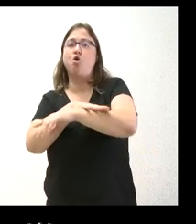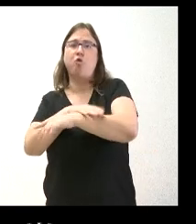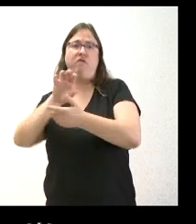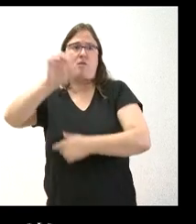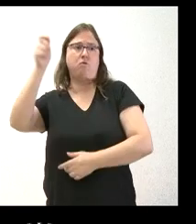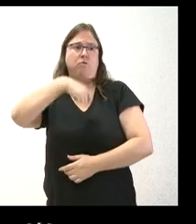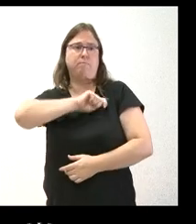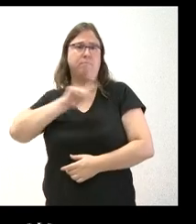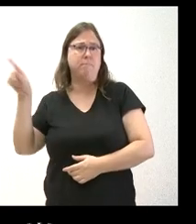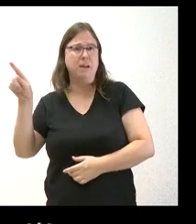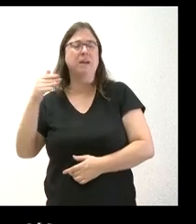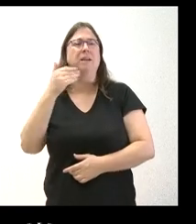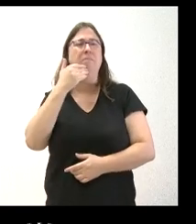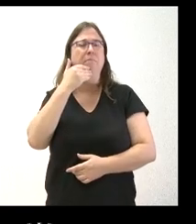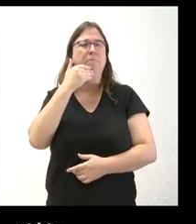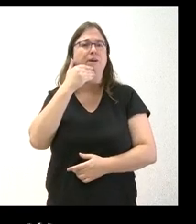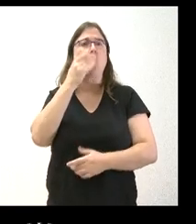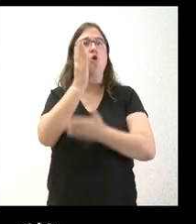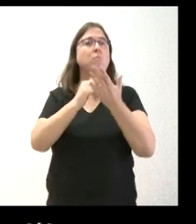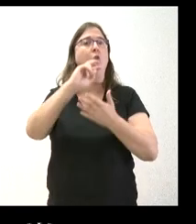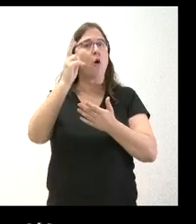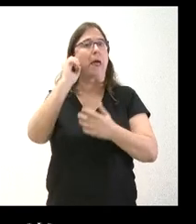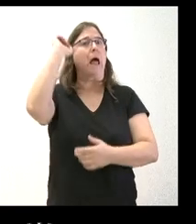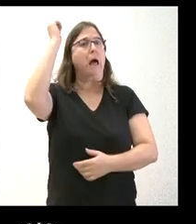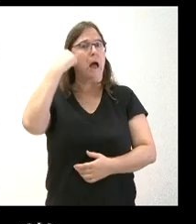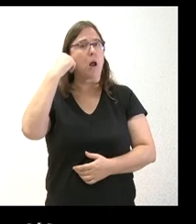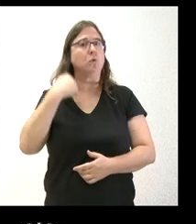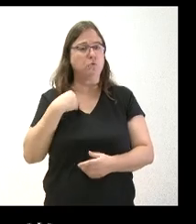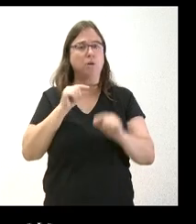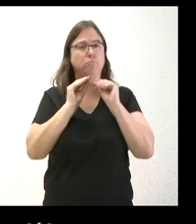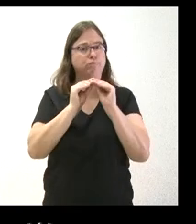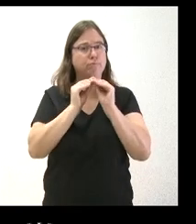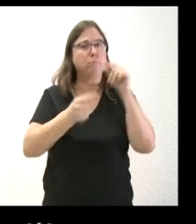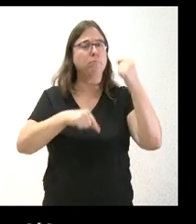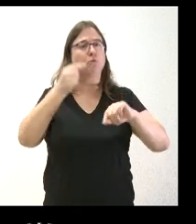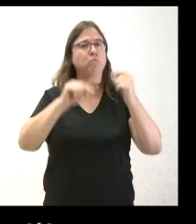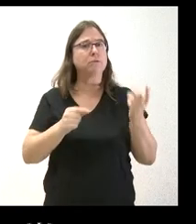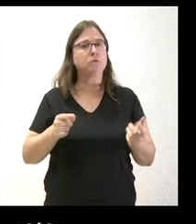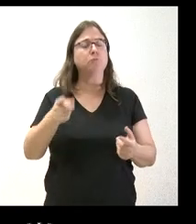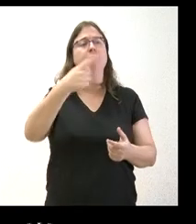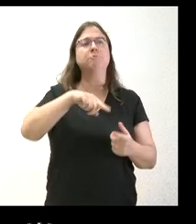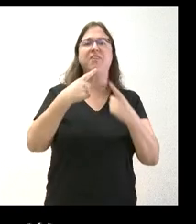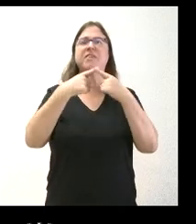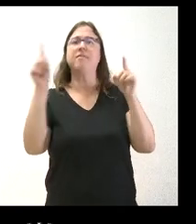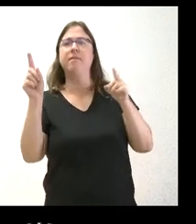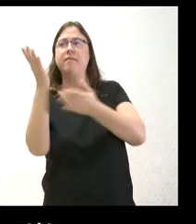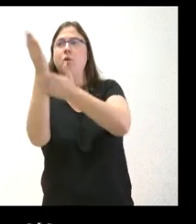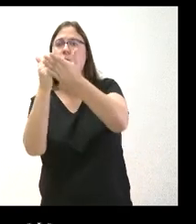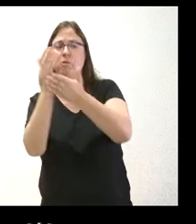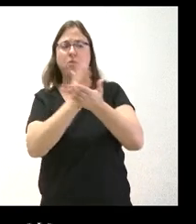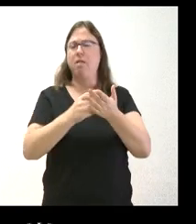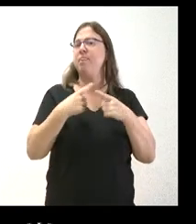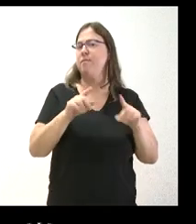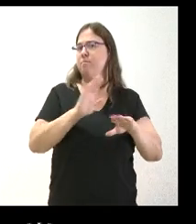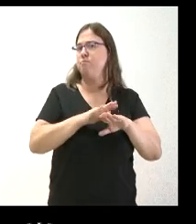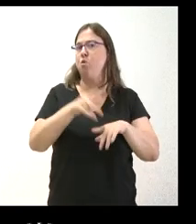pero hay otras comunidades, como es el caso de Aragón, que sí están elaborando esos presupuestos. No sé si hay alguna diferencia entre una comunidad y otra